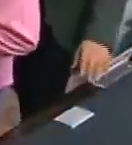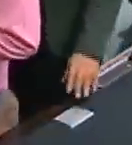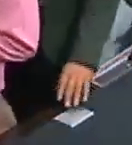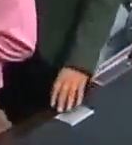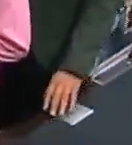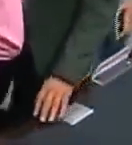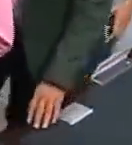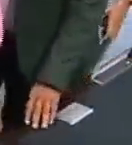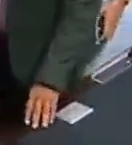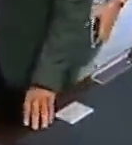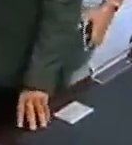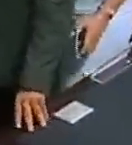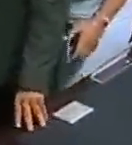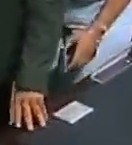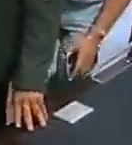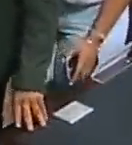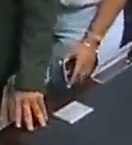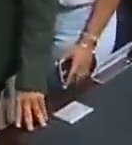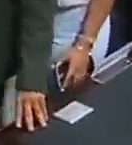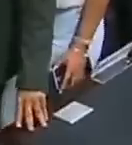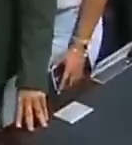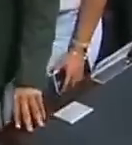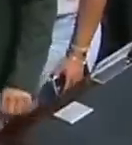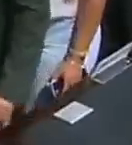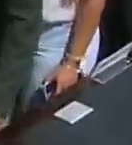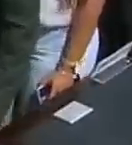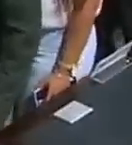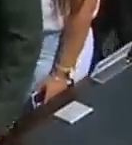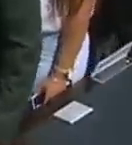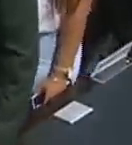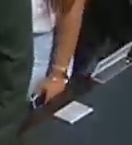tu canal Alparo Flamenco. Muy buenas tardes.